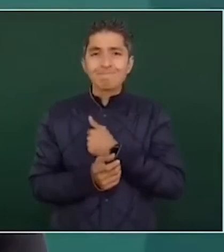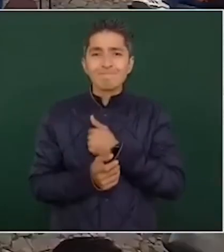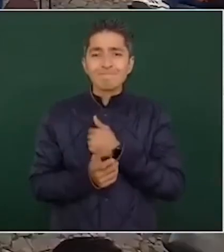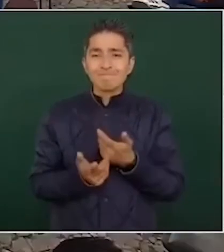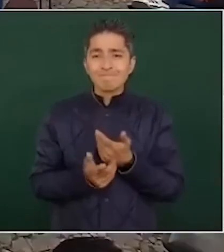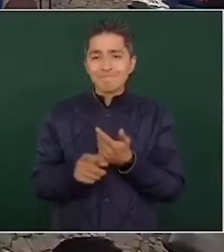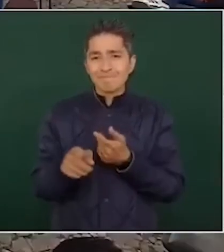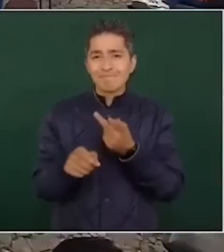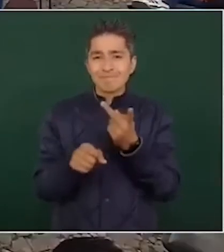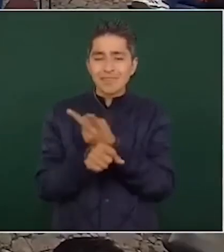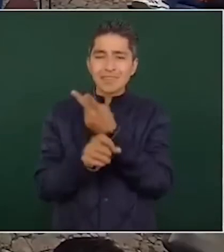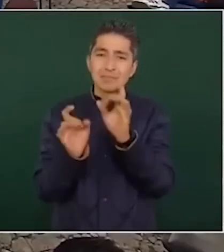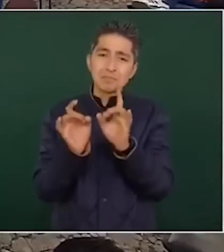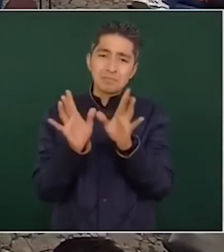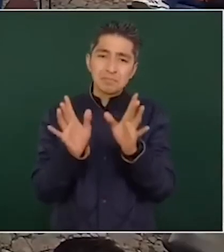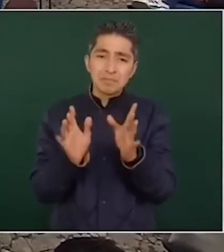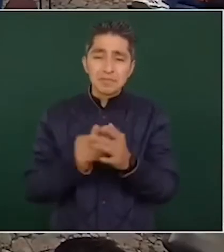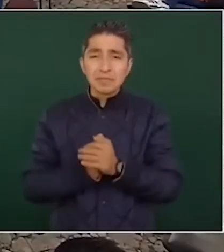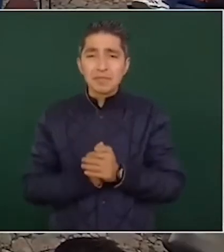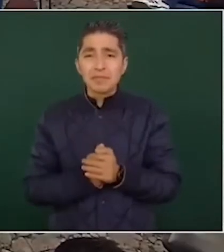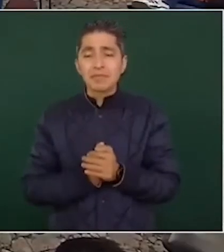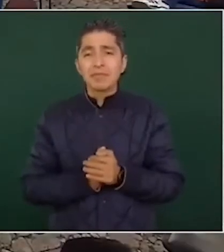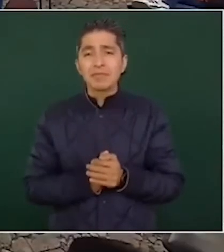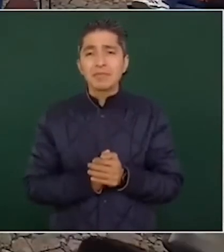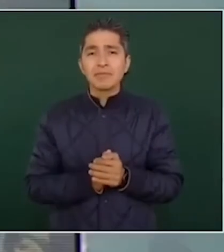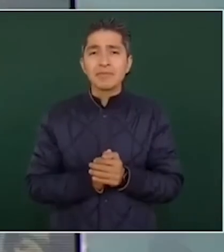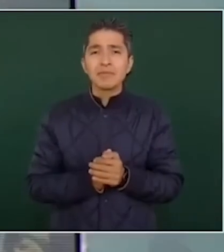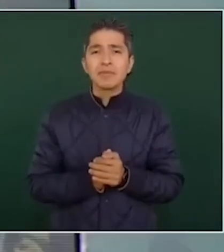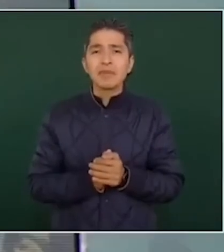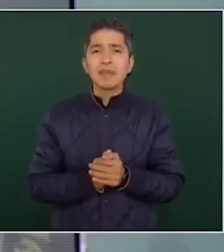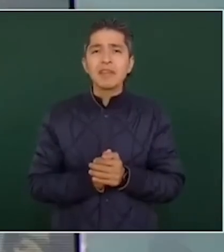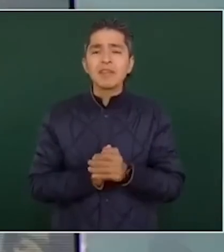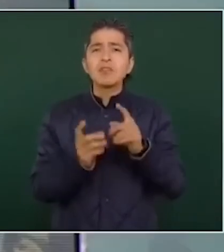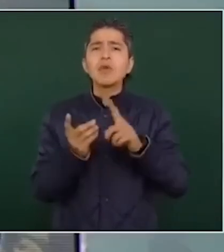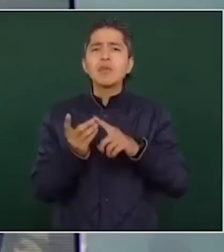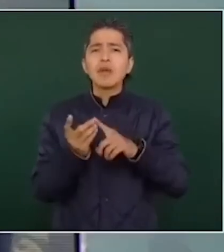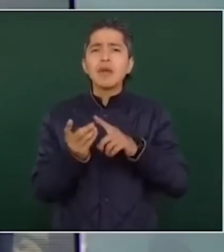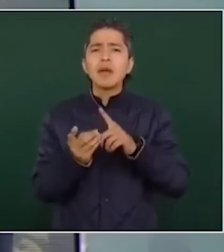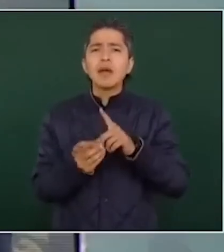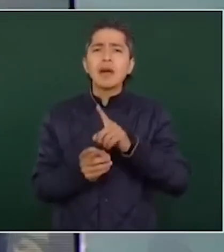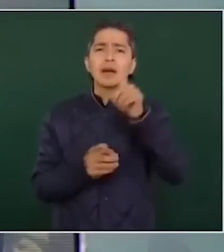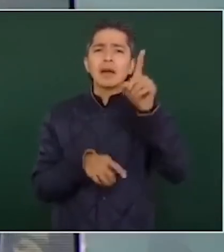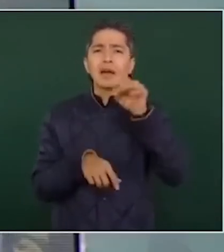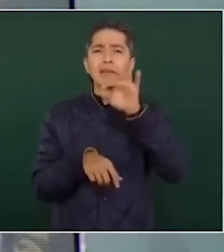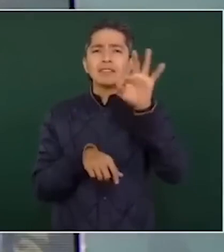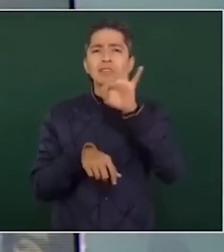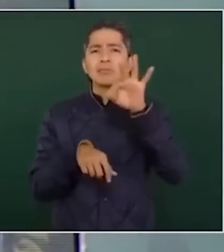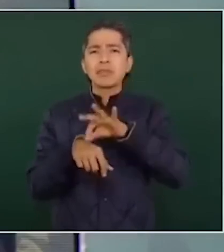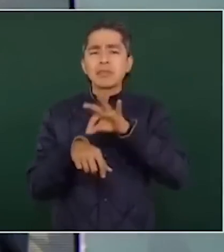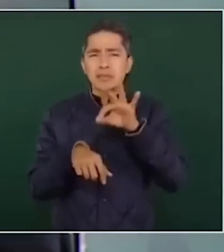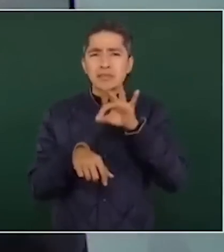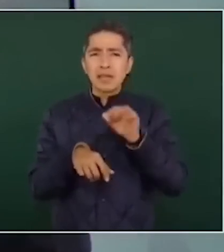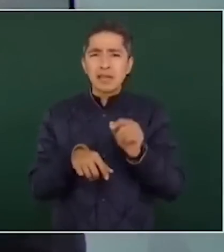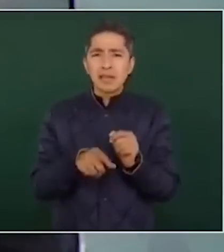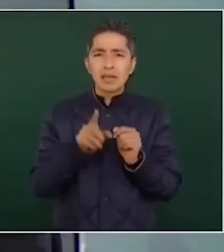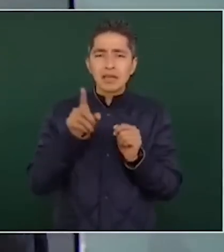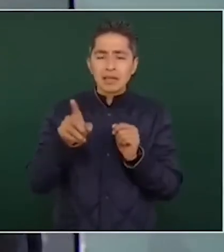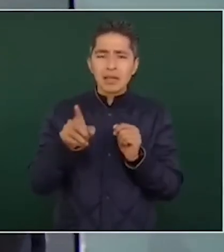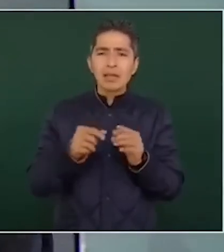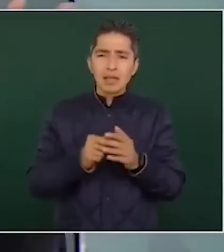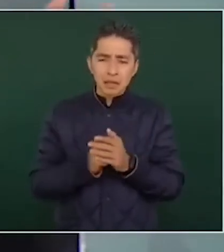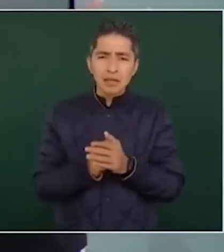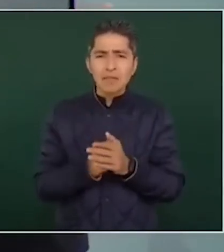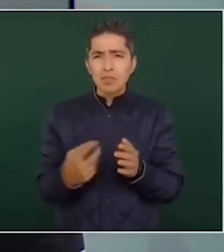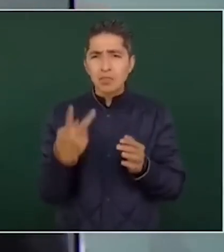espera que se esclarezcan los hechos y se haga justicia. El presidente también recordó que el estudiante venía de Tisla, de la normal de